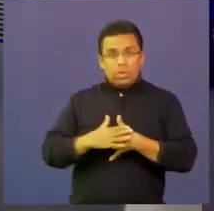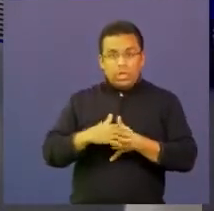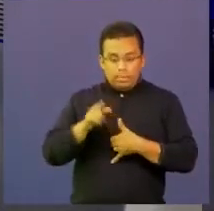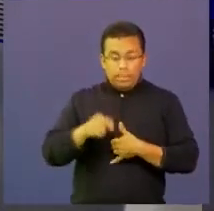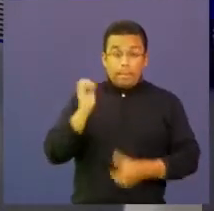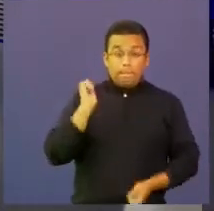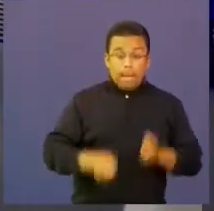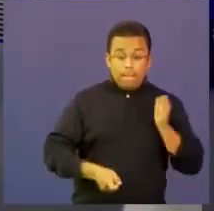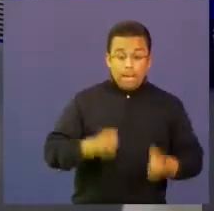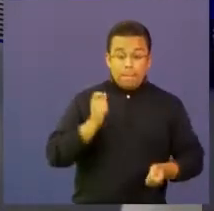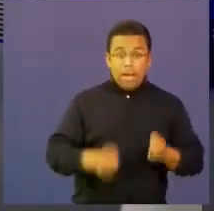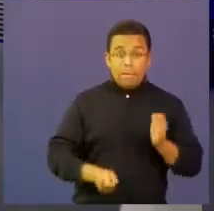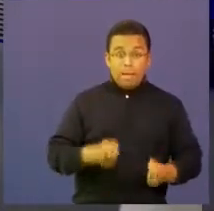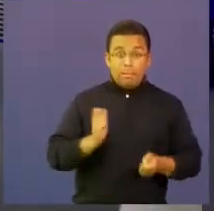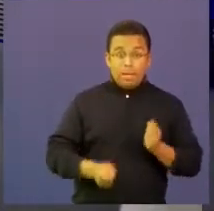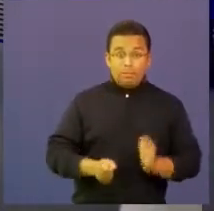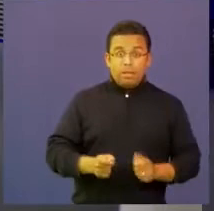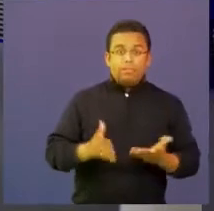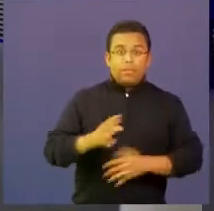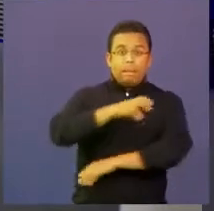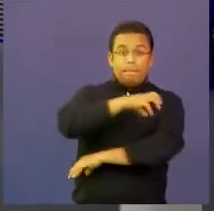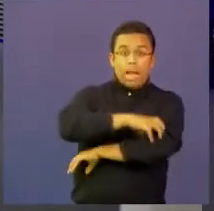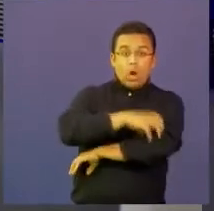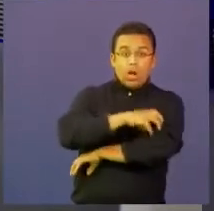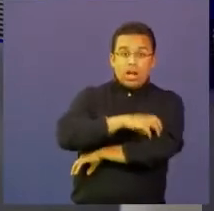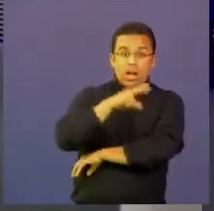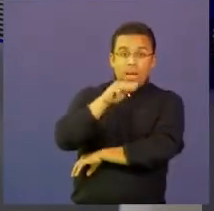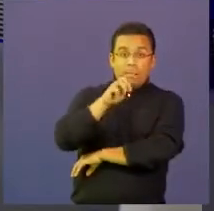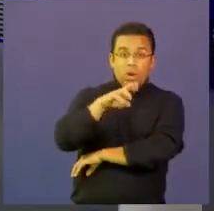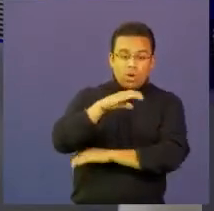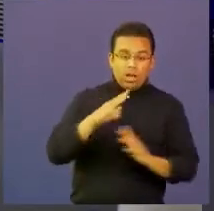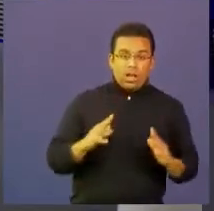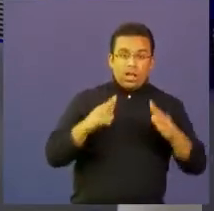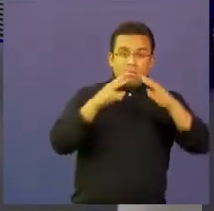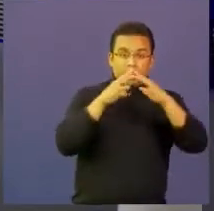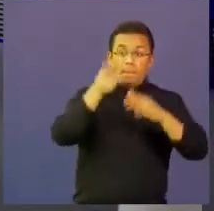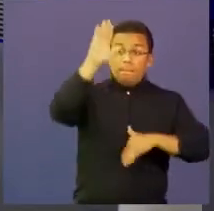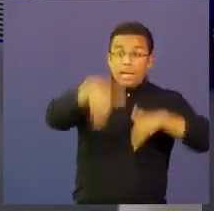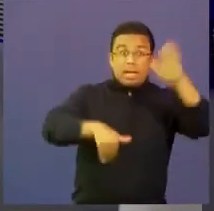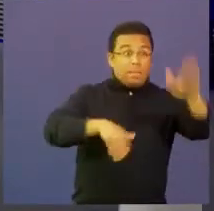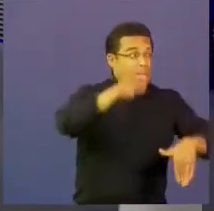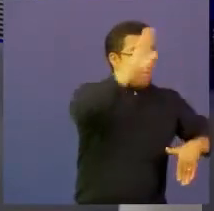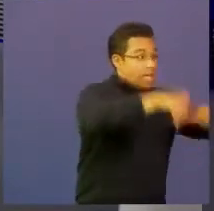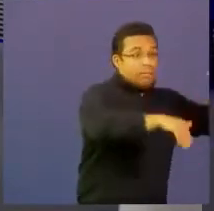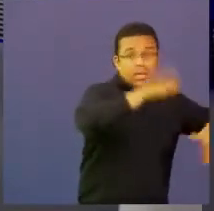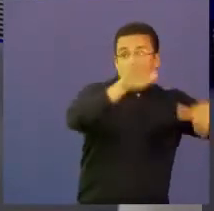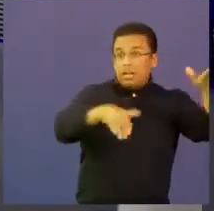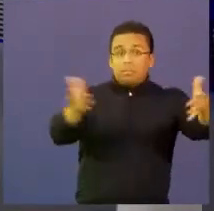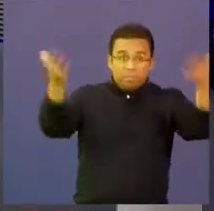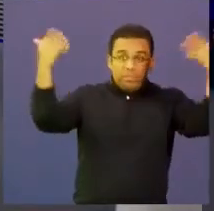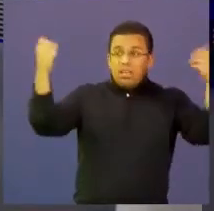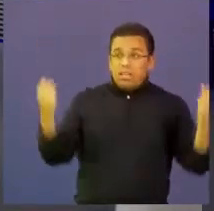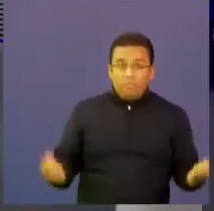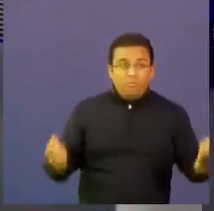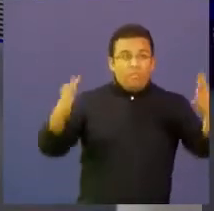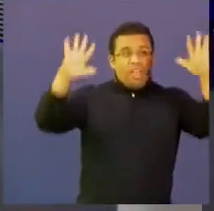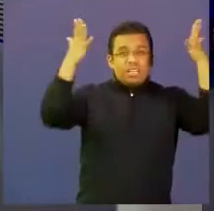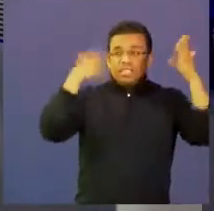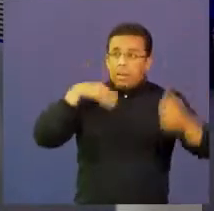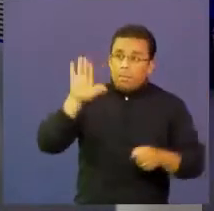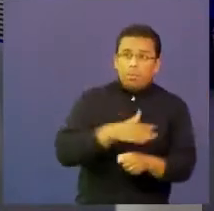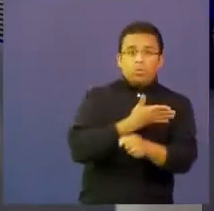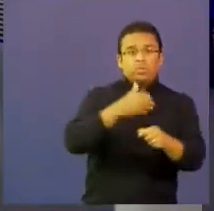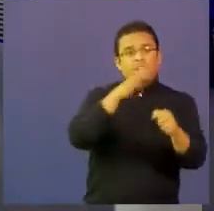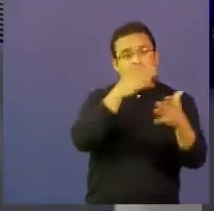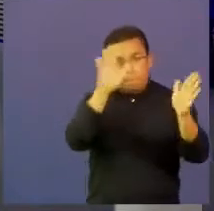tambor se toca en las comunidades, en la maloca, para llamar a la comunidad, para las celebraciones, para los cantos, para la música.